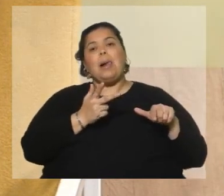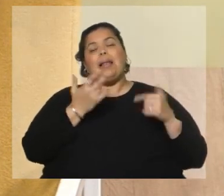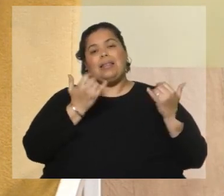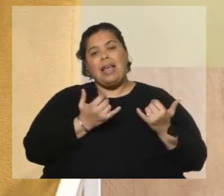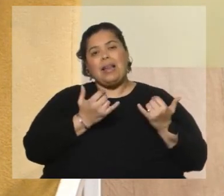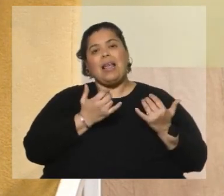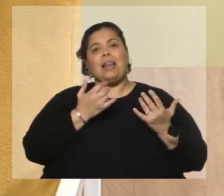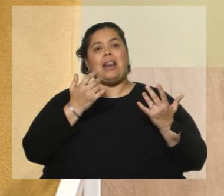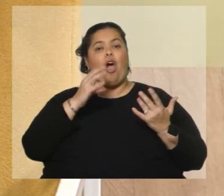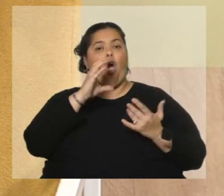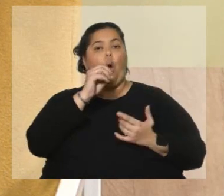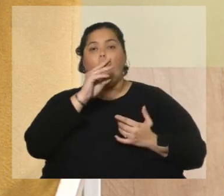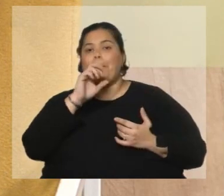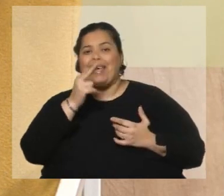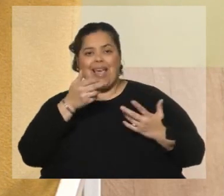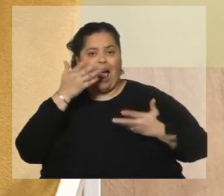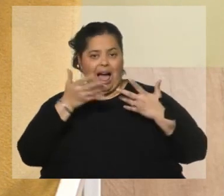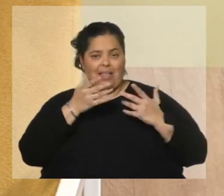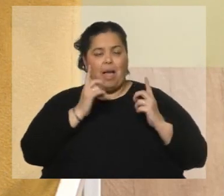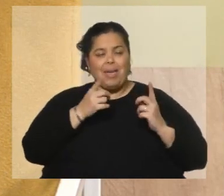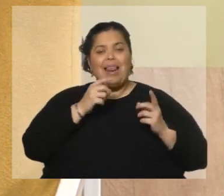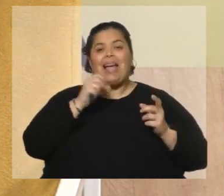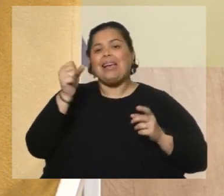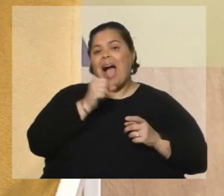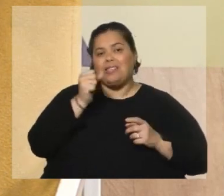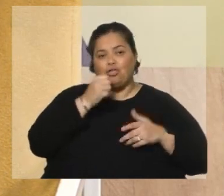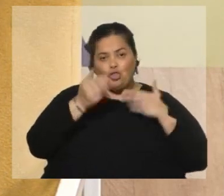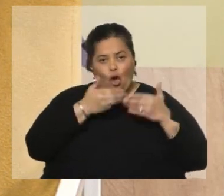mucha ópera, muchas canciones,